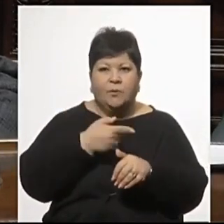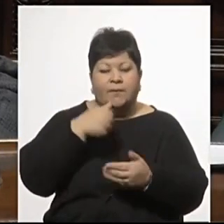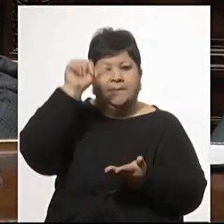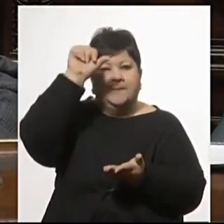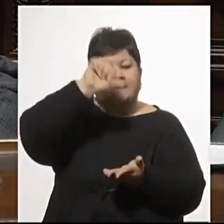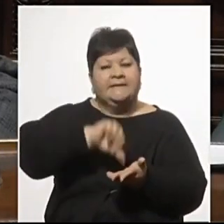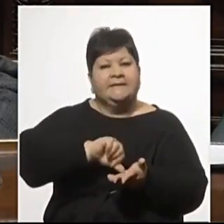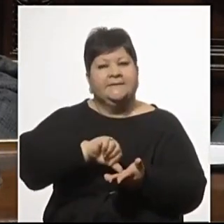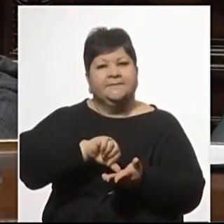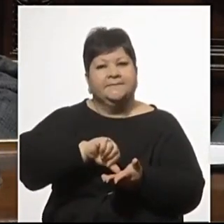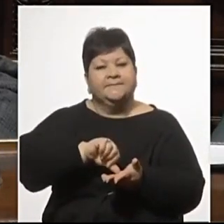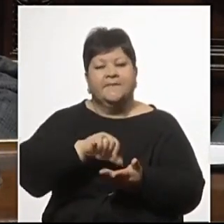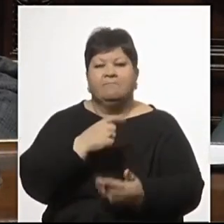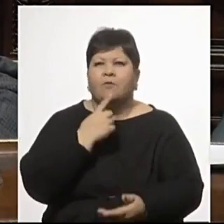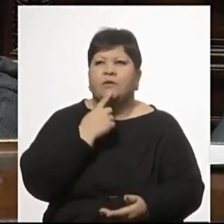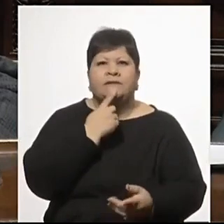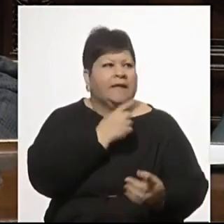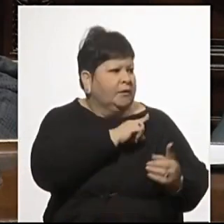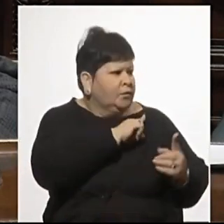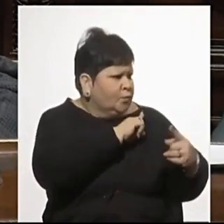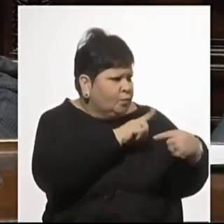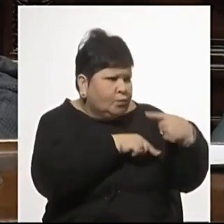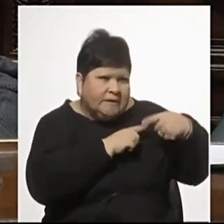En política no hay sucesión